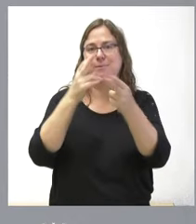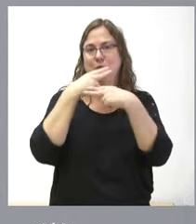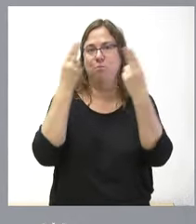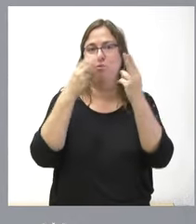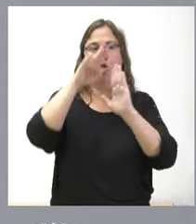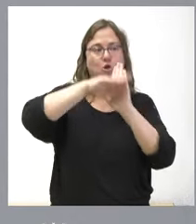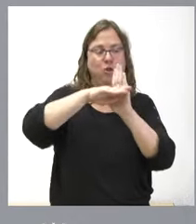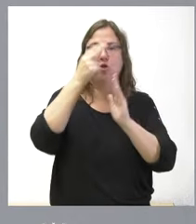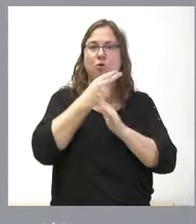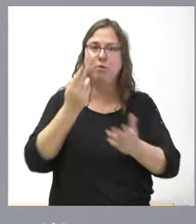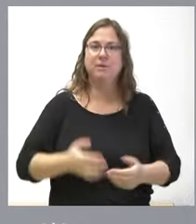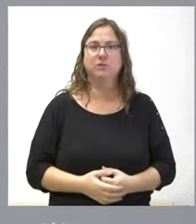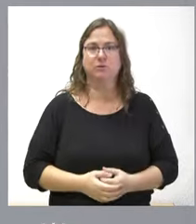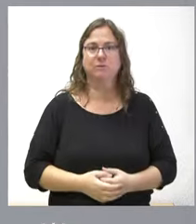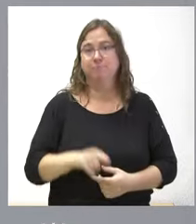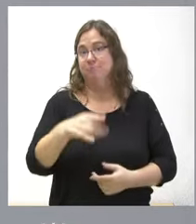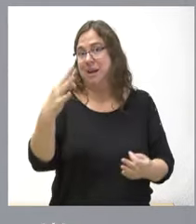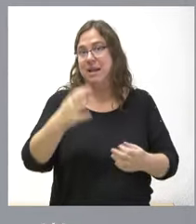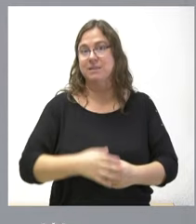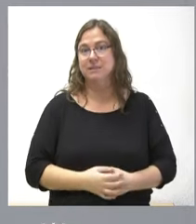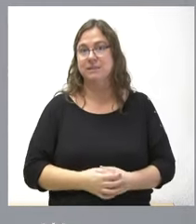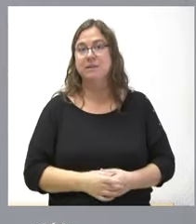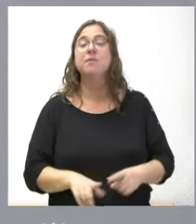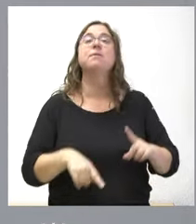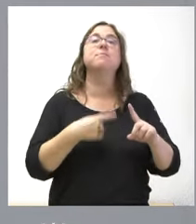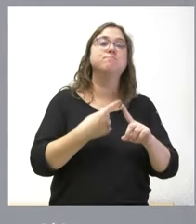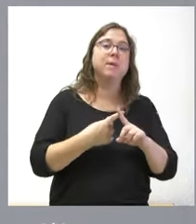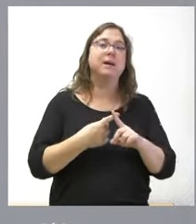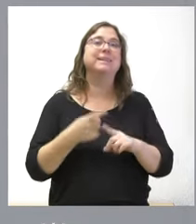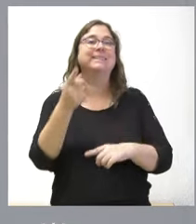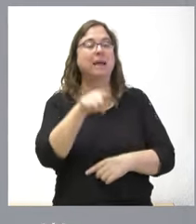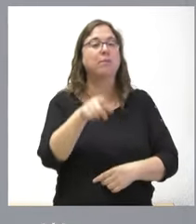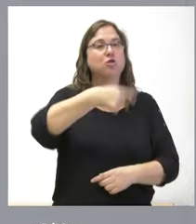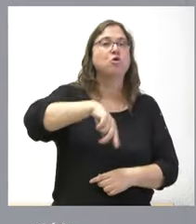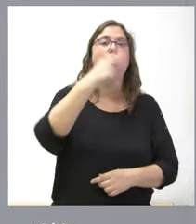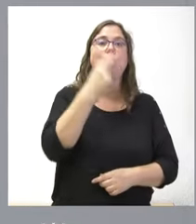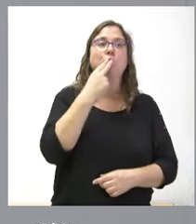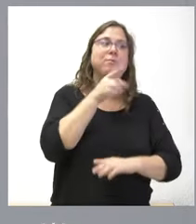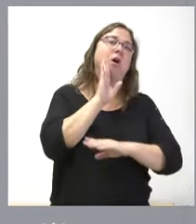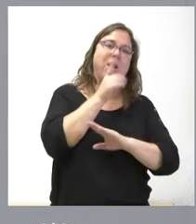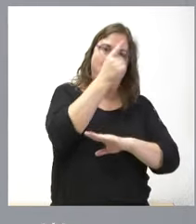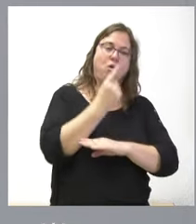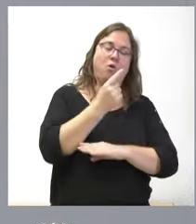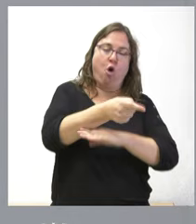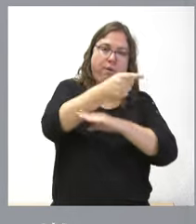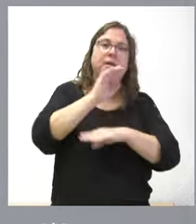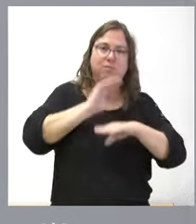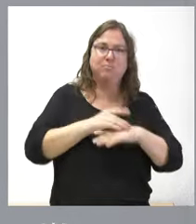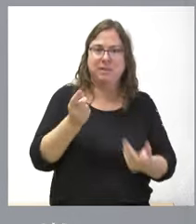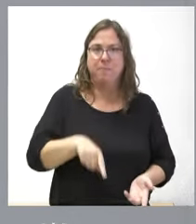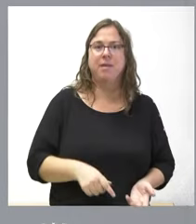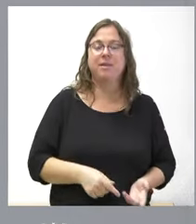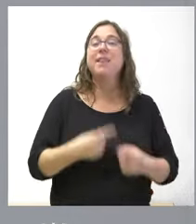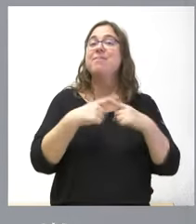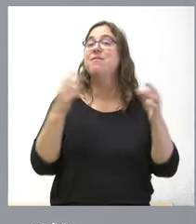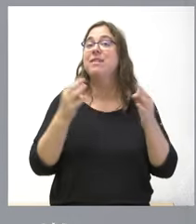que nos hemos comprometido de eso se trata y también estábamos comprometidos antes por una orden la diferencia ¿cuál es?